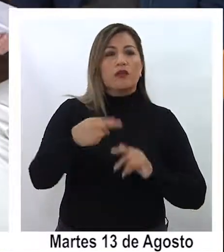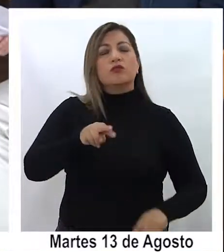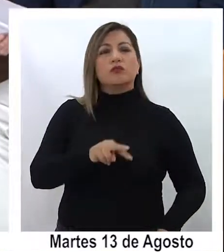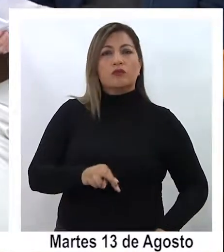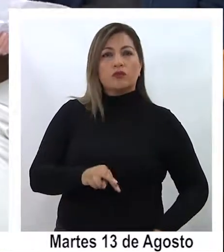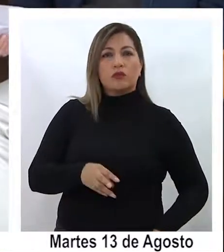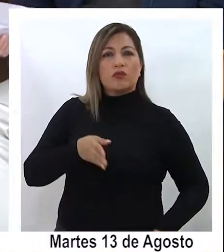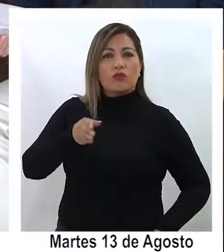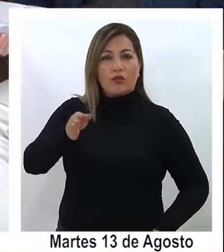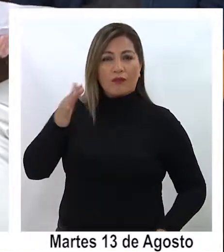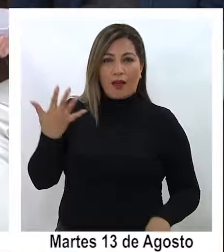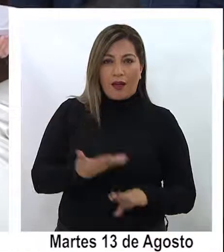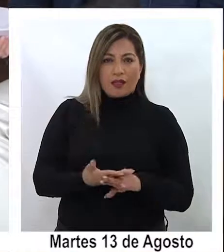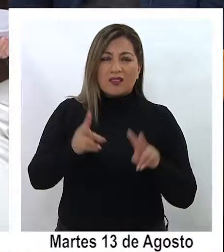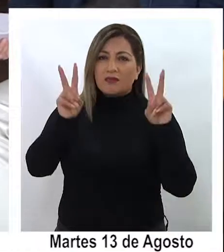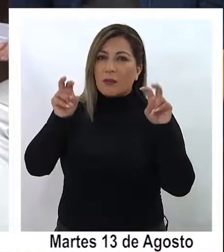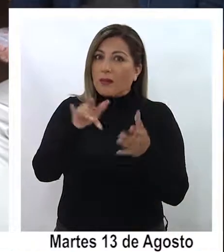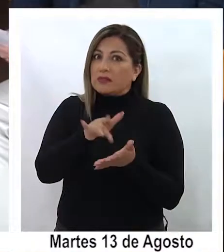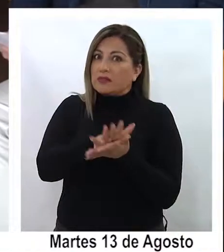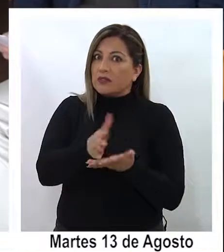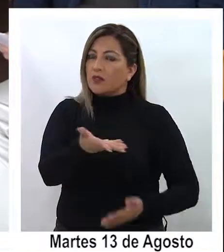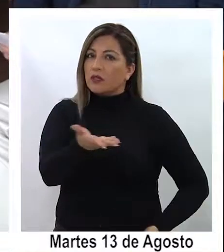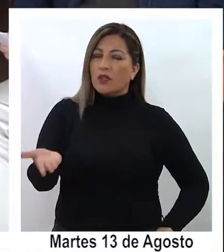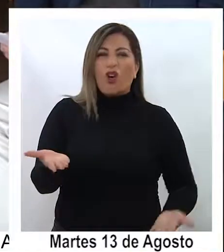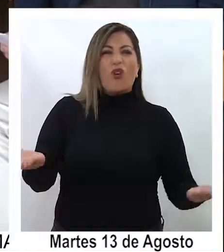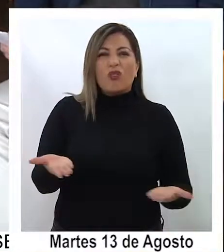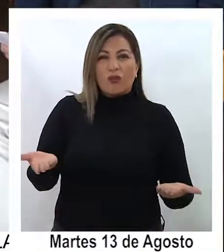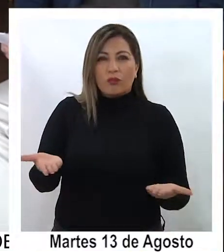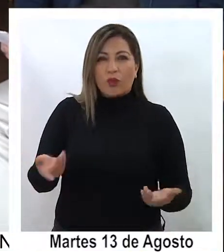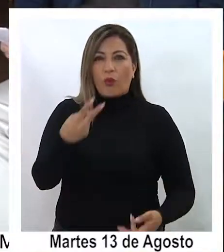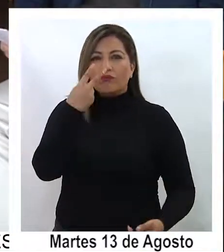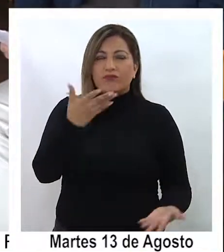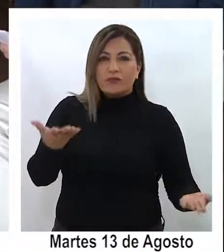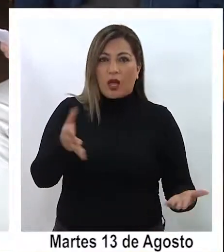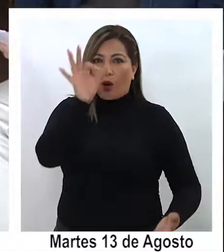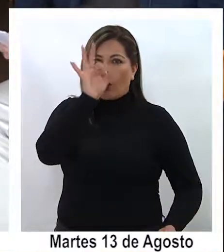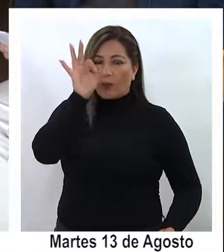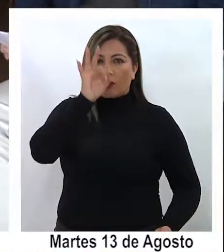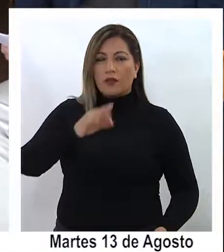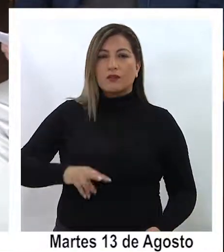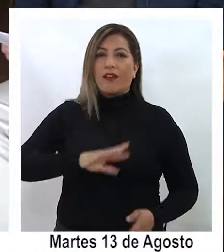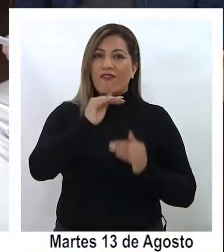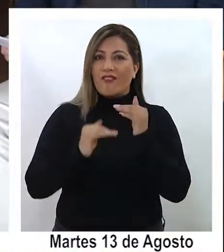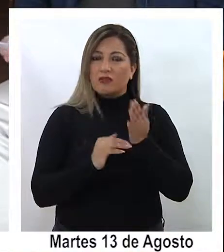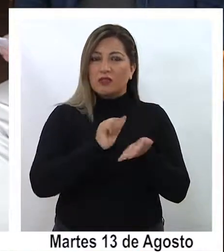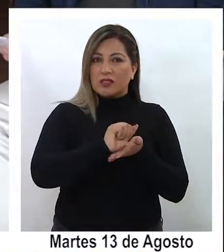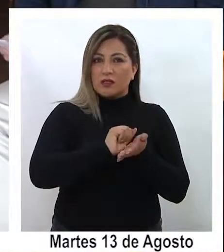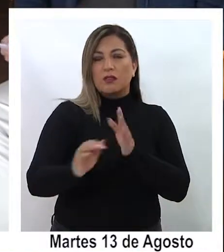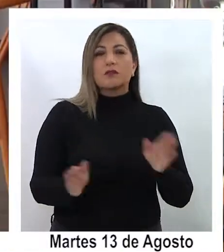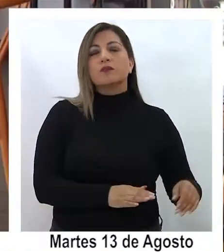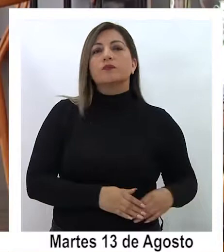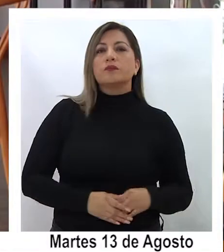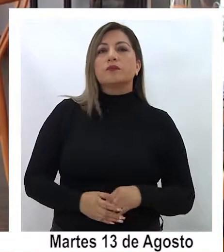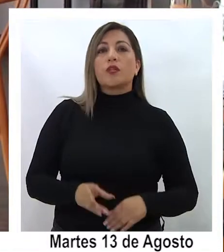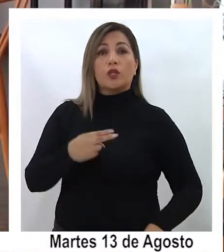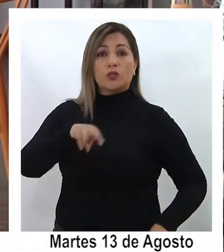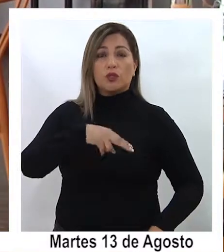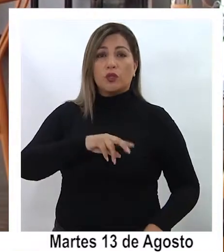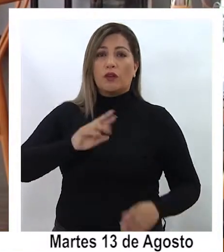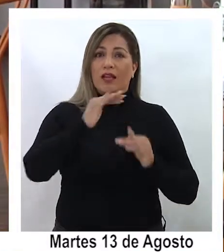manera todavía hay temas pendientes ahí ¿cómo lo ven ustedes desde la subsecretaría? la subsecretaría,